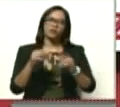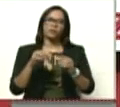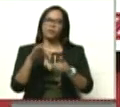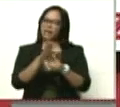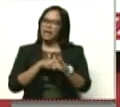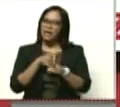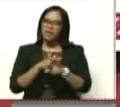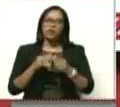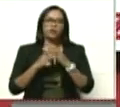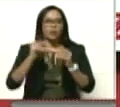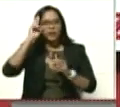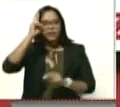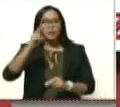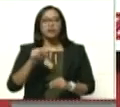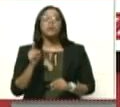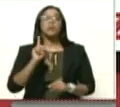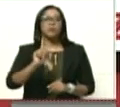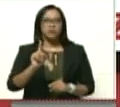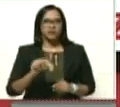todo nuestro respeto por siempre. Por siempre. Gracias. Gracias. Gracias.